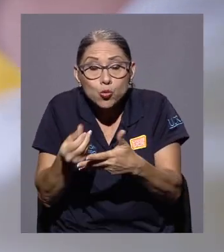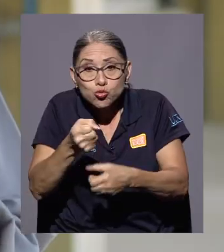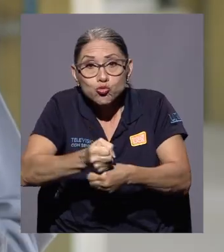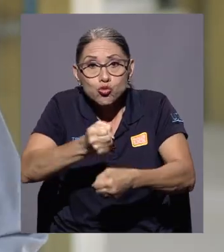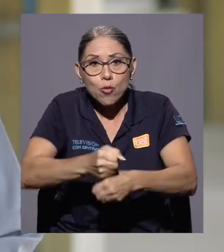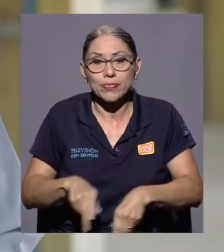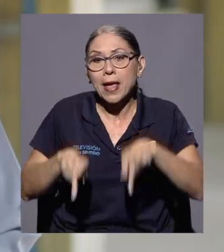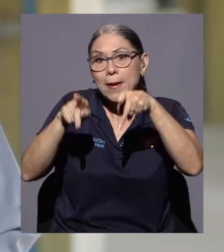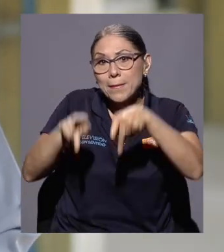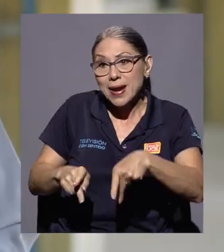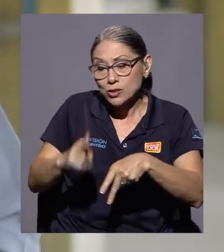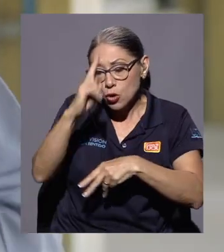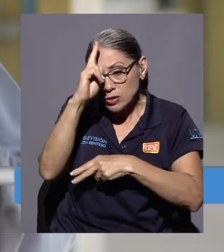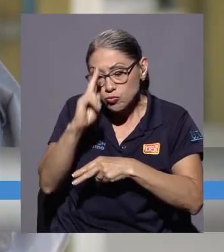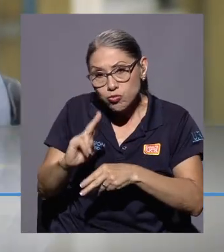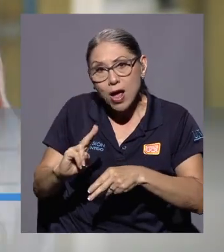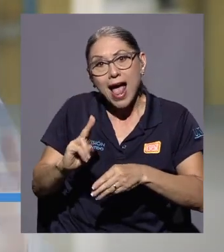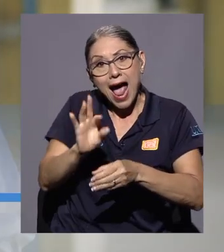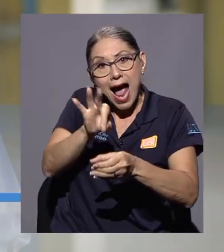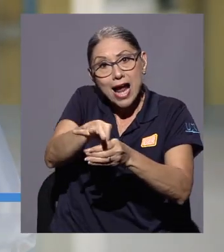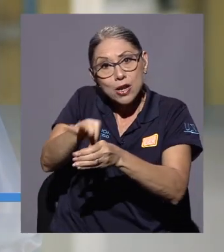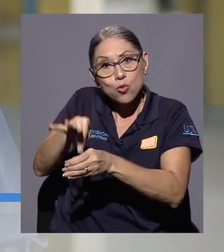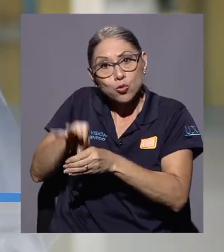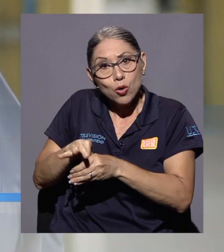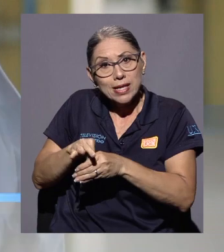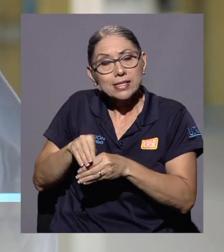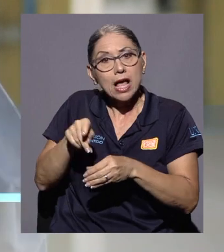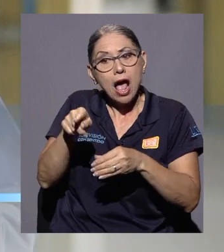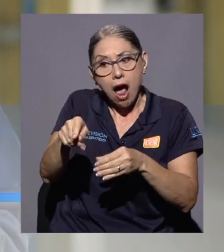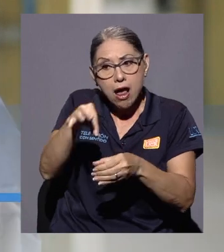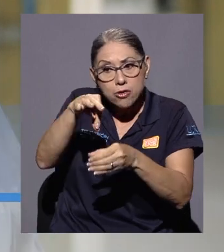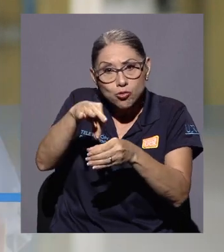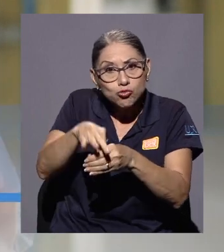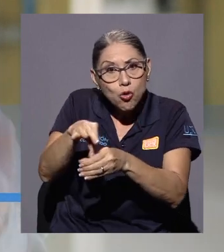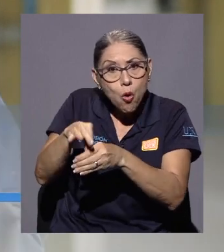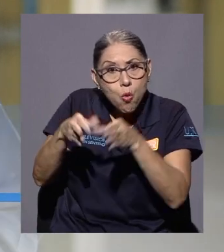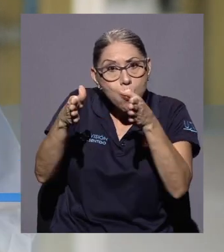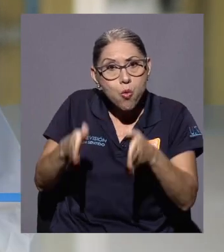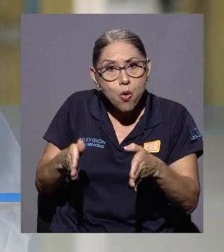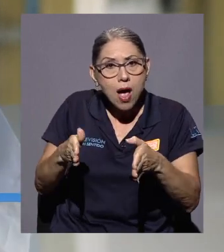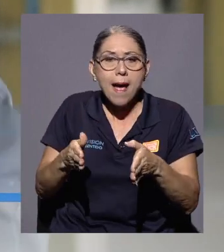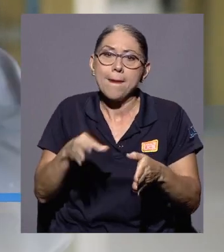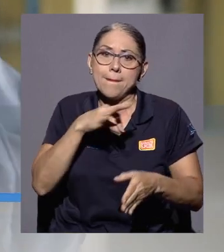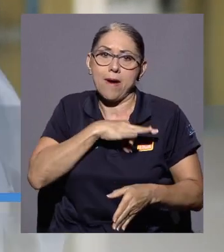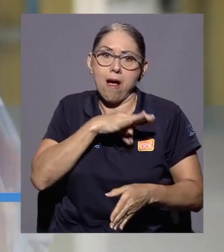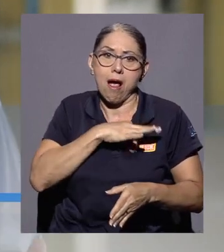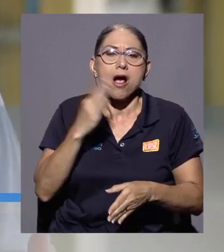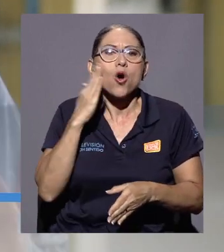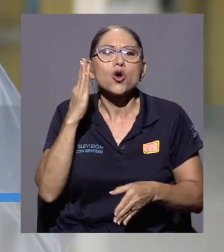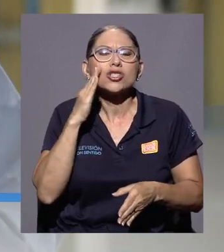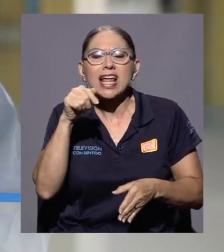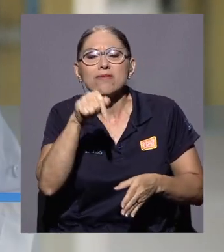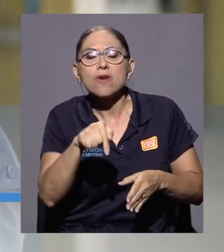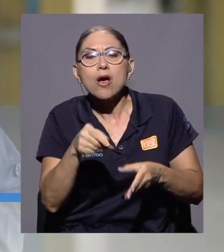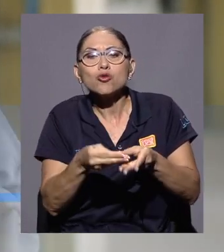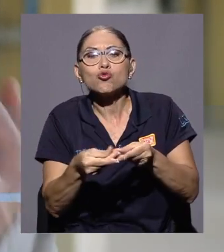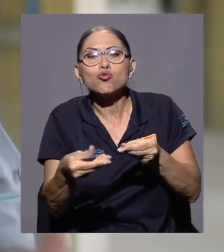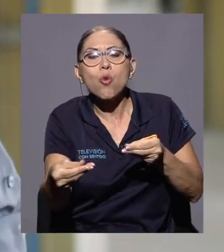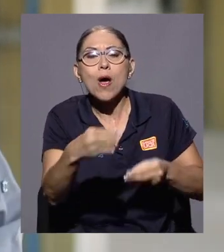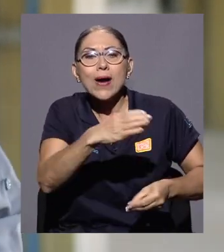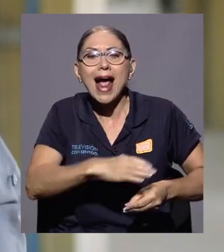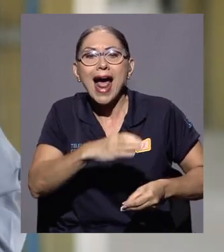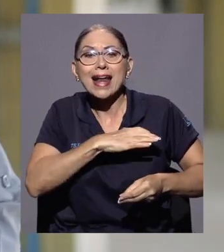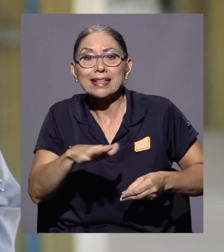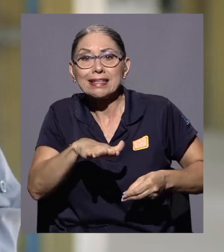a ser los más beneficiados al conocer en qué clase de suelo están y cuáles son las características